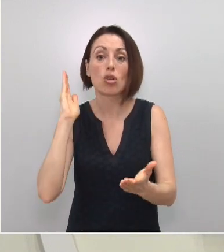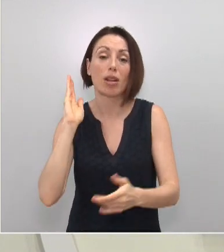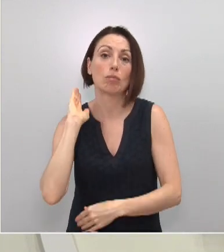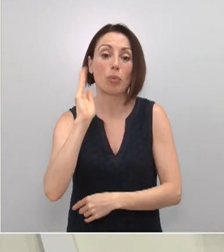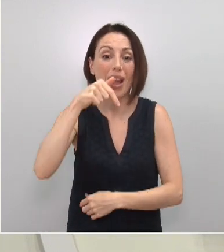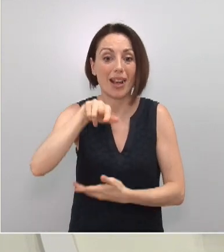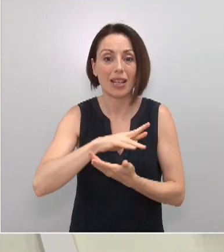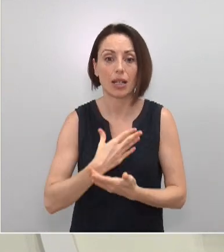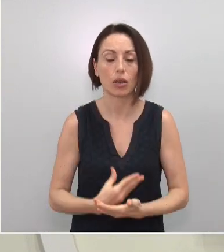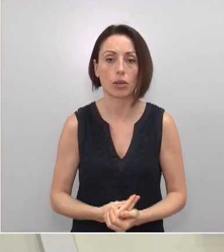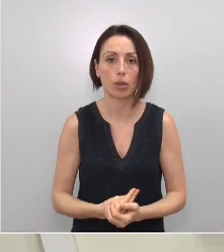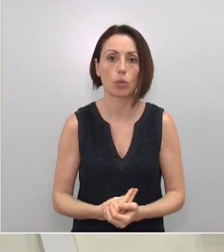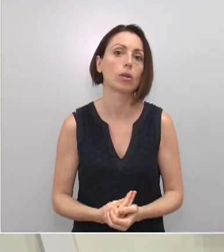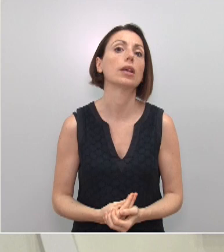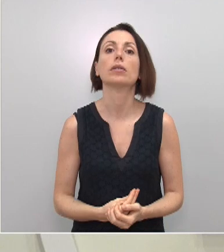región de Murcia.